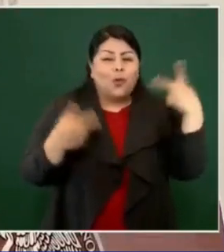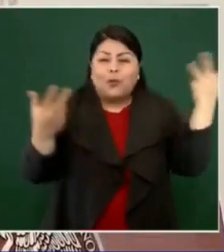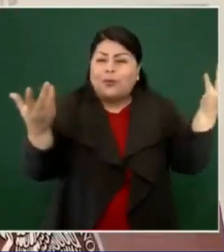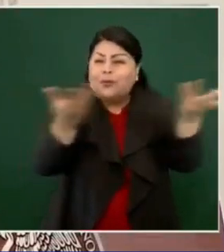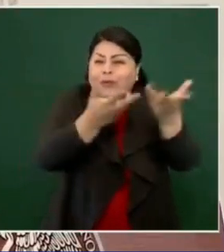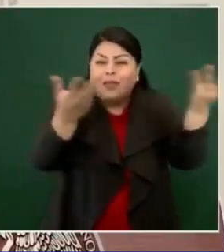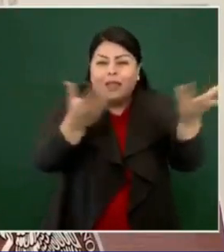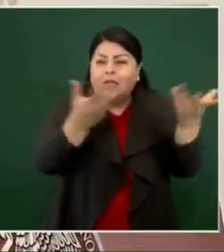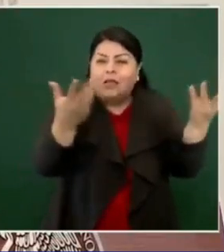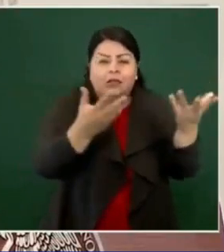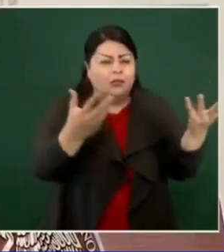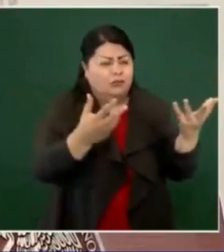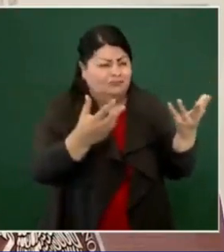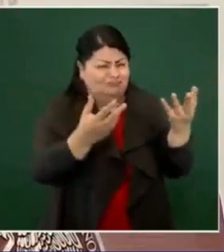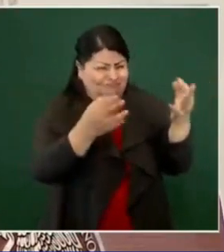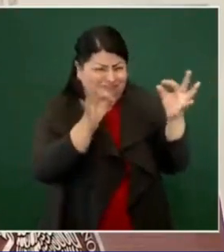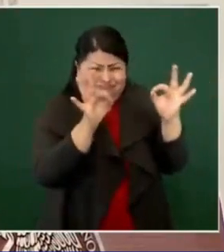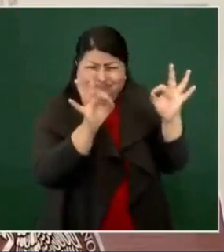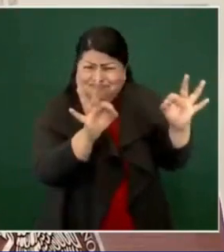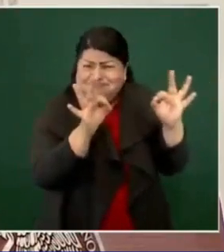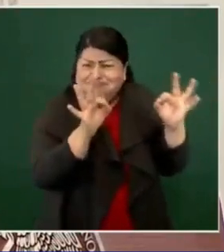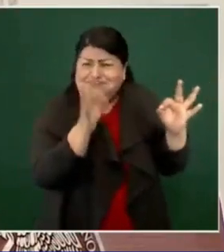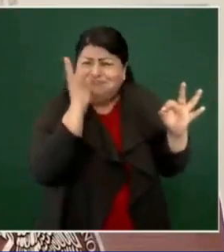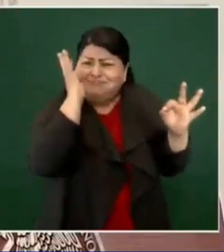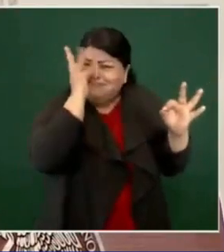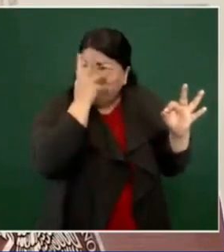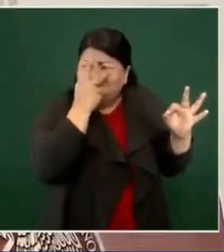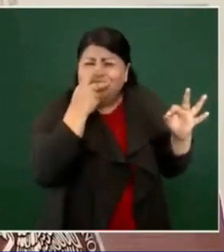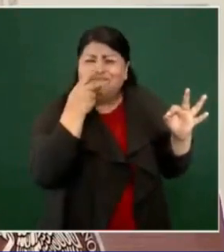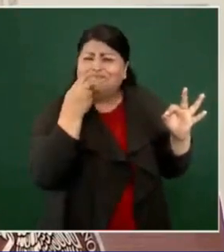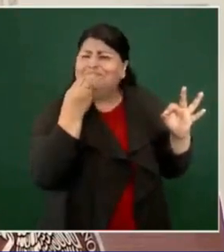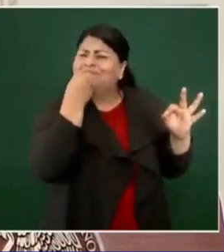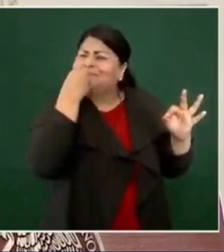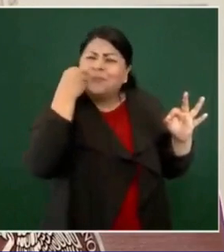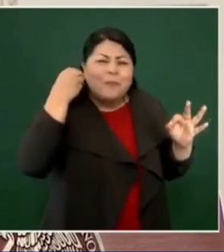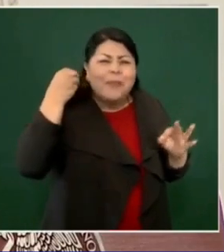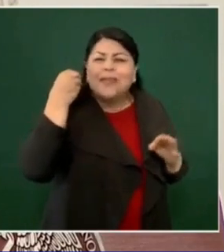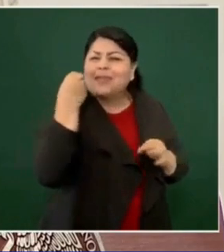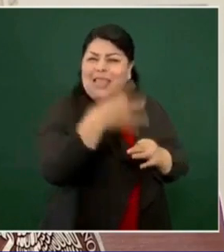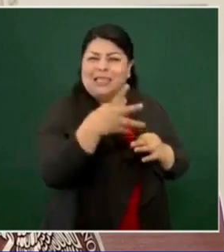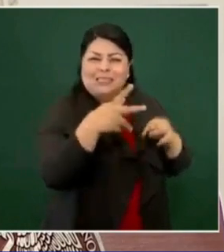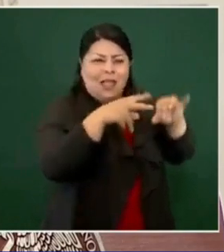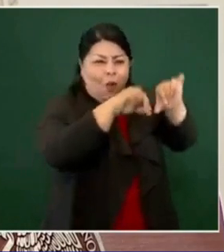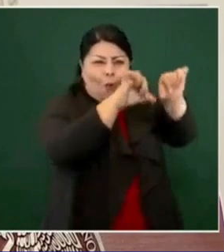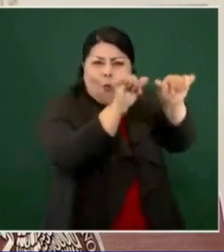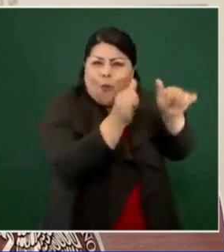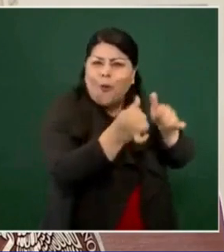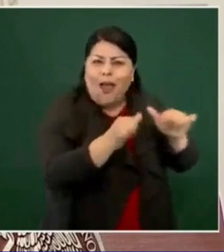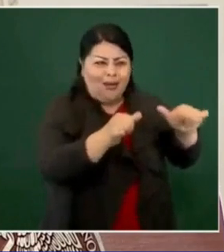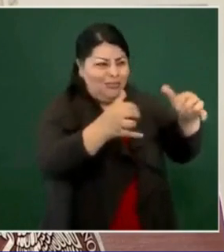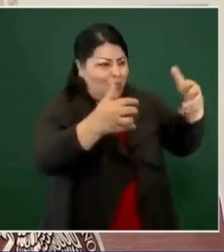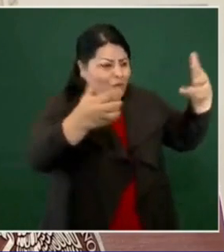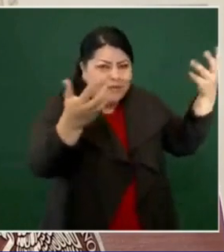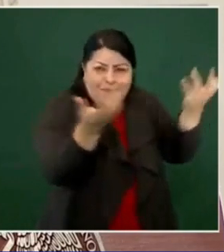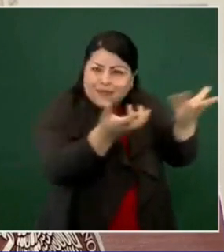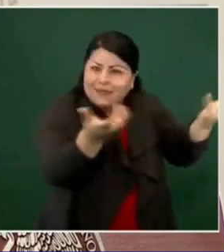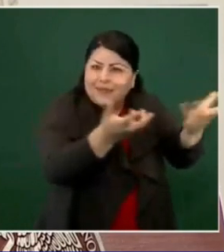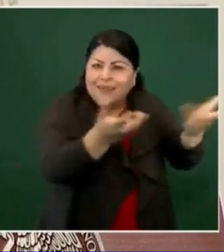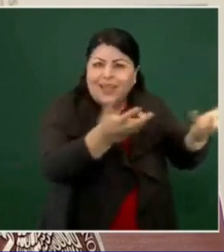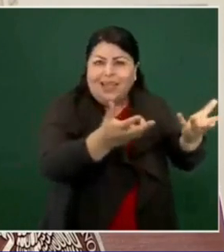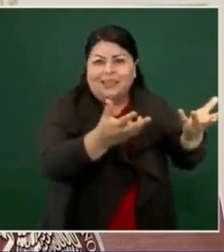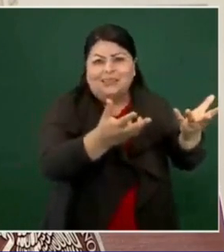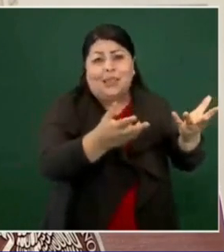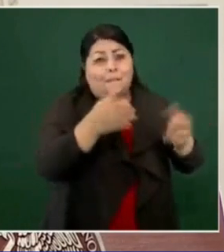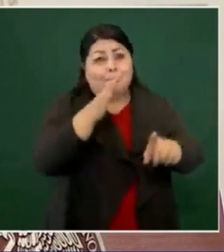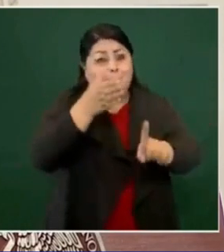la belleza artística de los